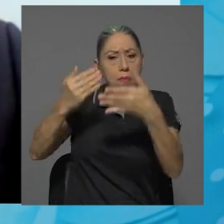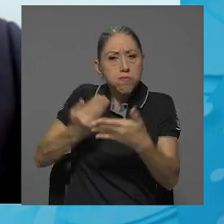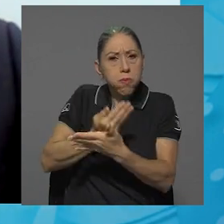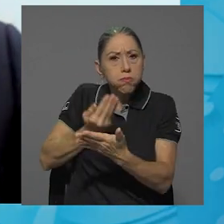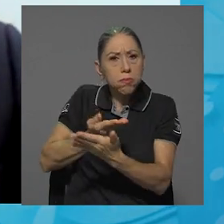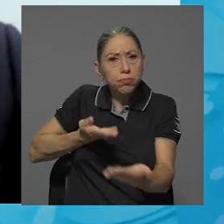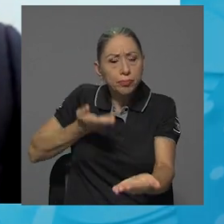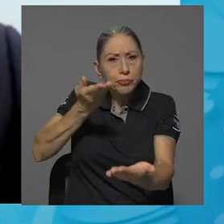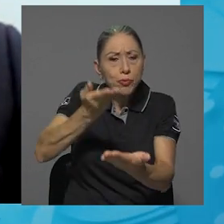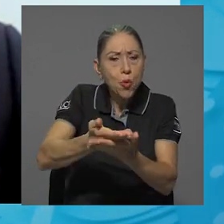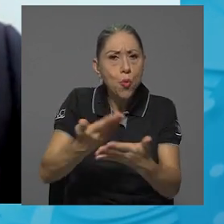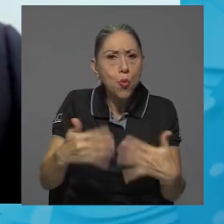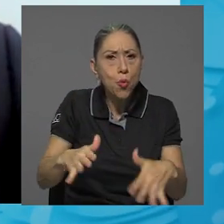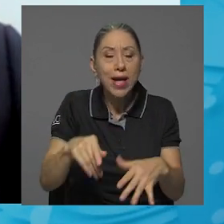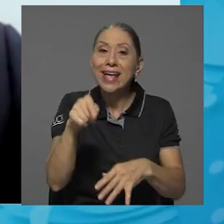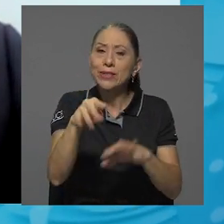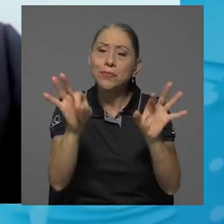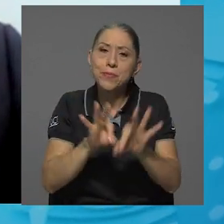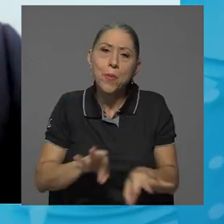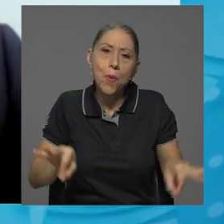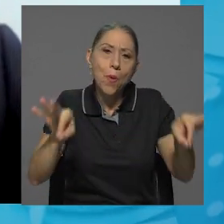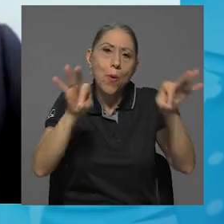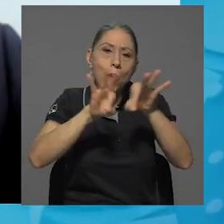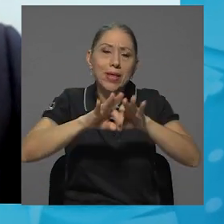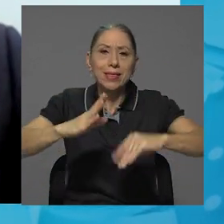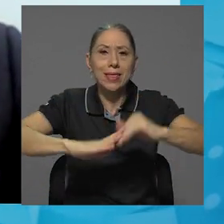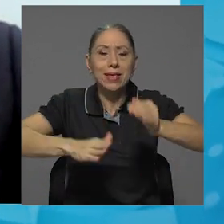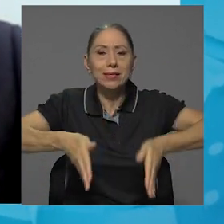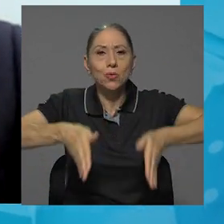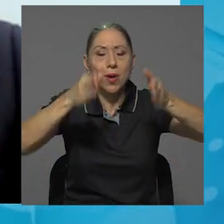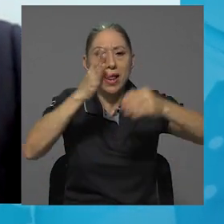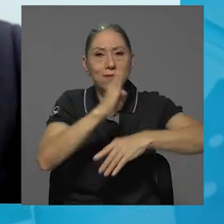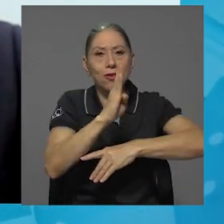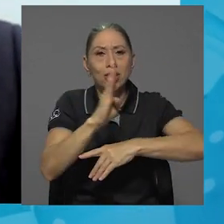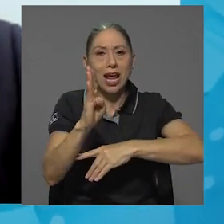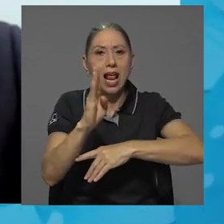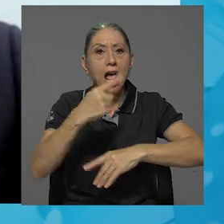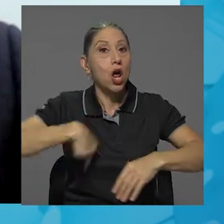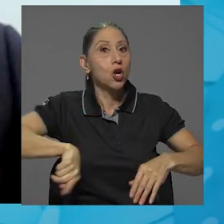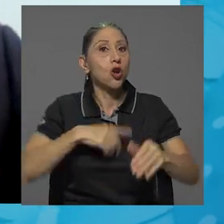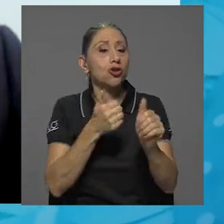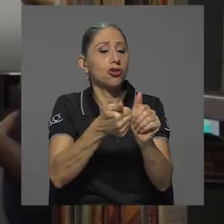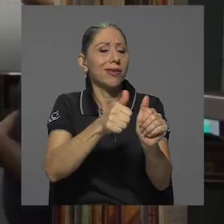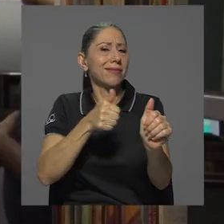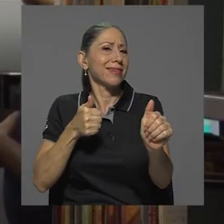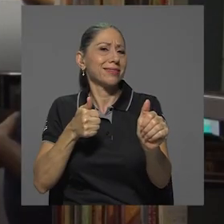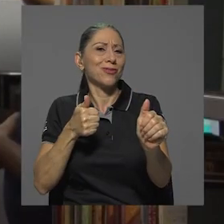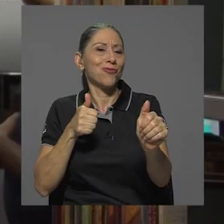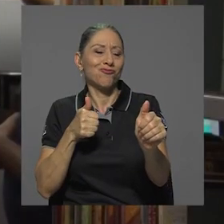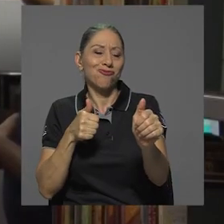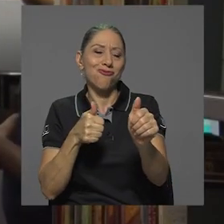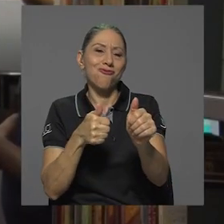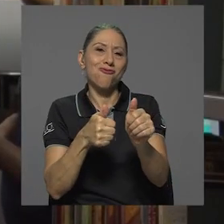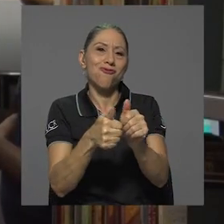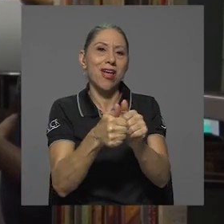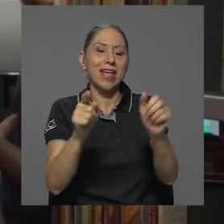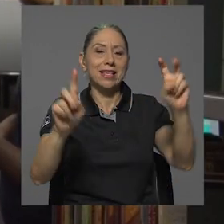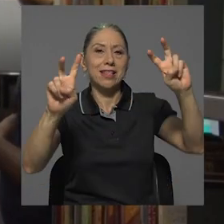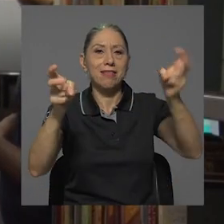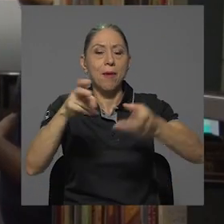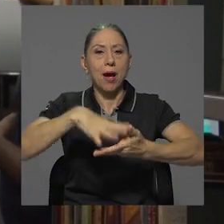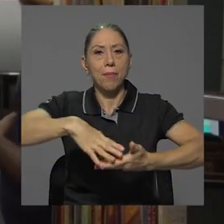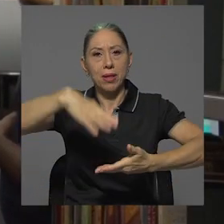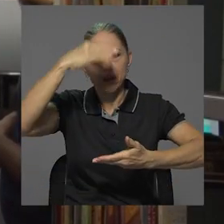innovarnos, ¿verdad? Entonces creo que ese ha sido un aspecto importante de la escuela de bibliotecología y no quedarnos atrás en ese tema del aprendizaje y la